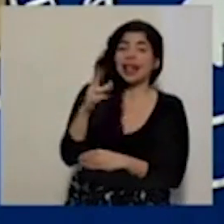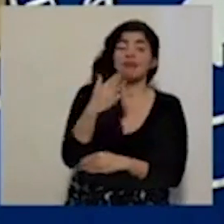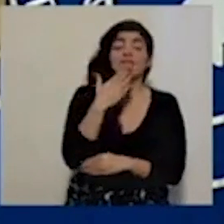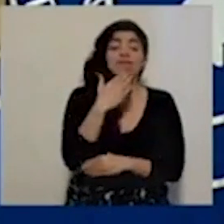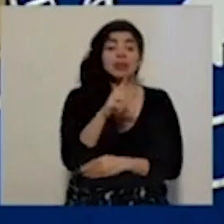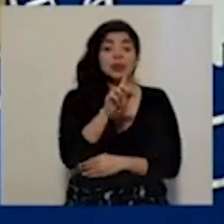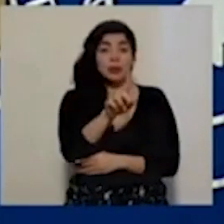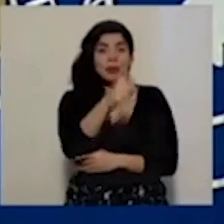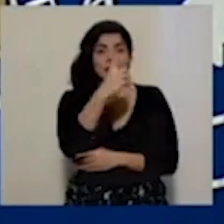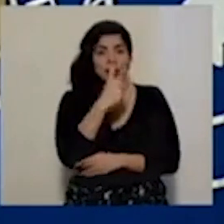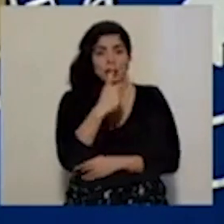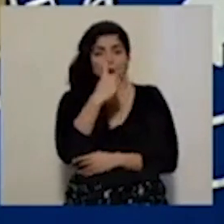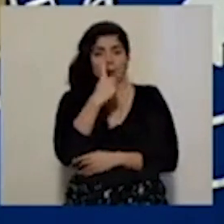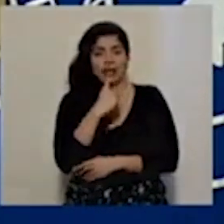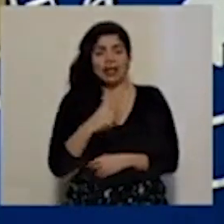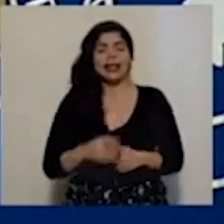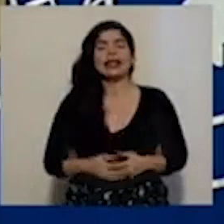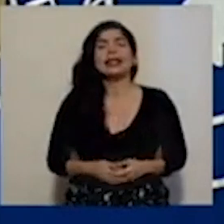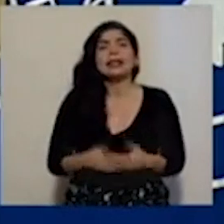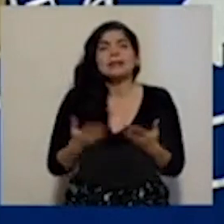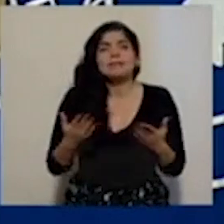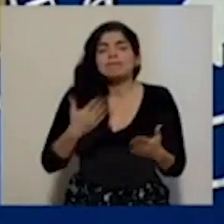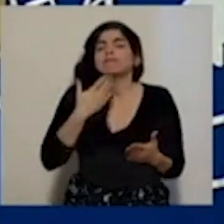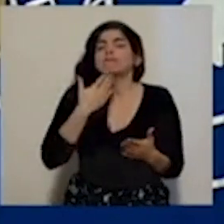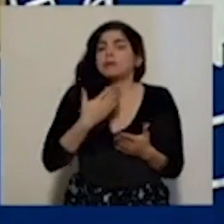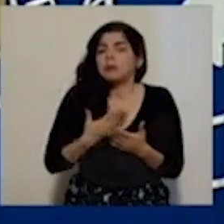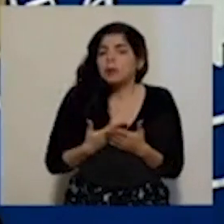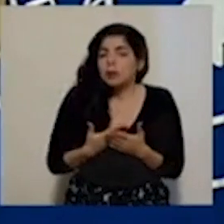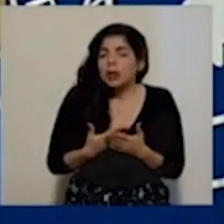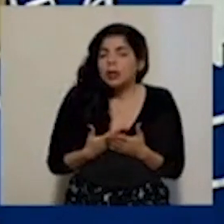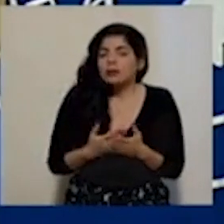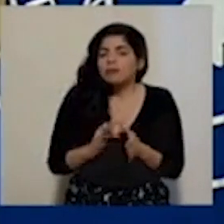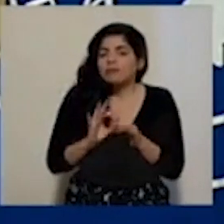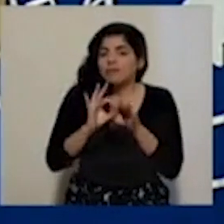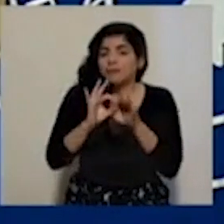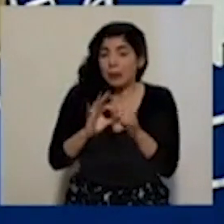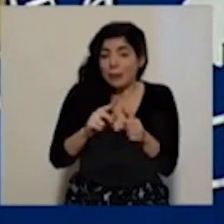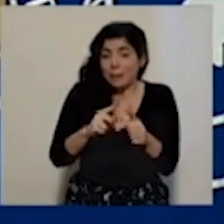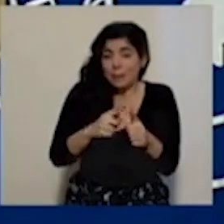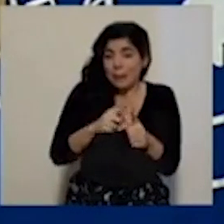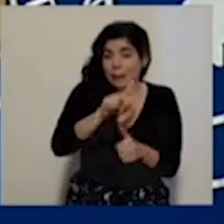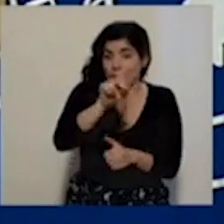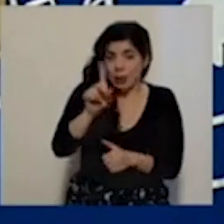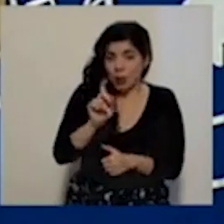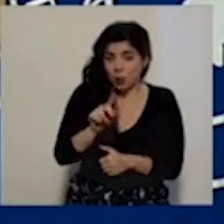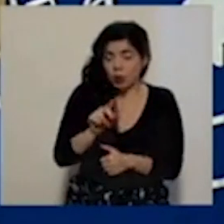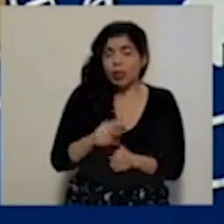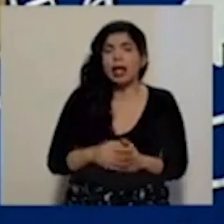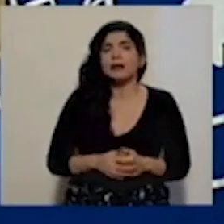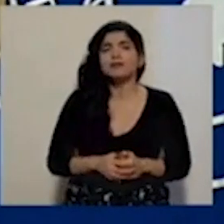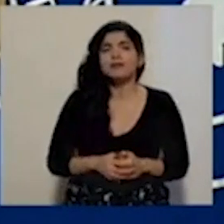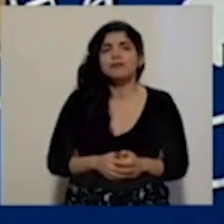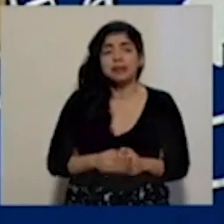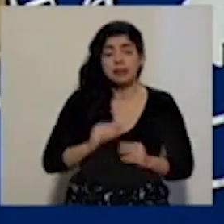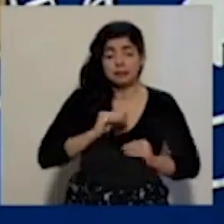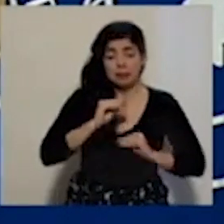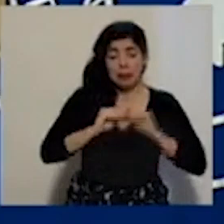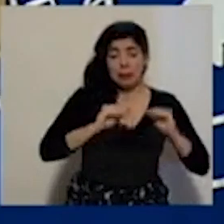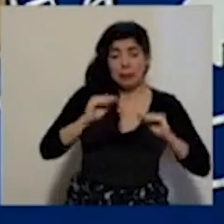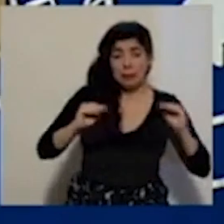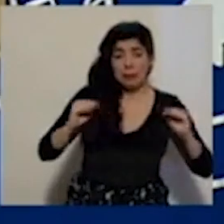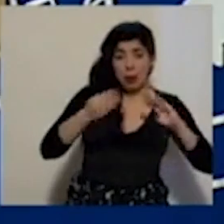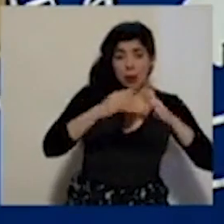gracias por sus preguntas. Bueno, con respecto a la primera pregunta, la transmisión